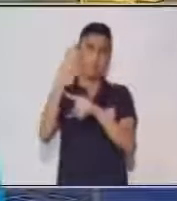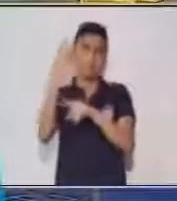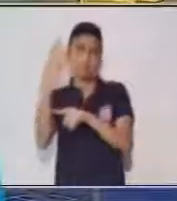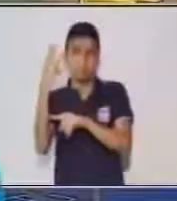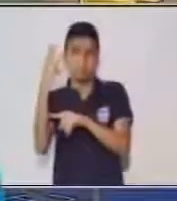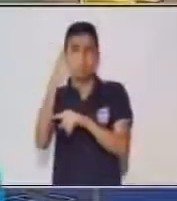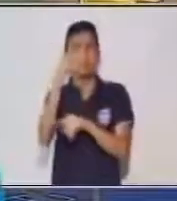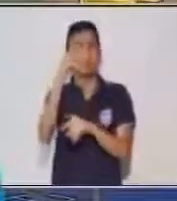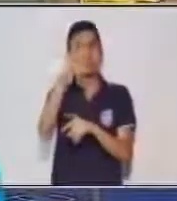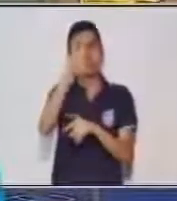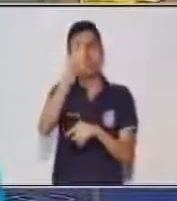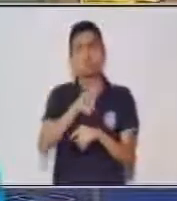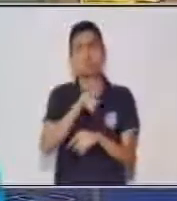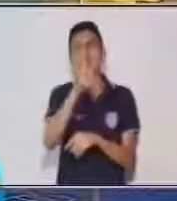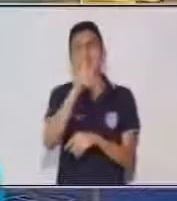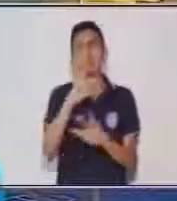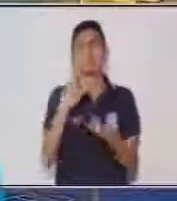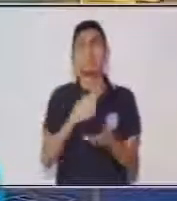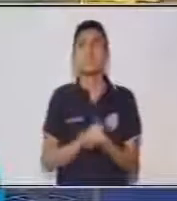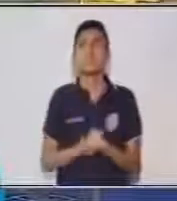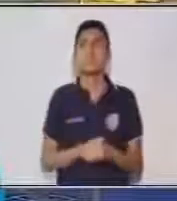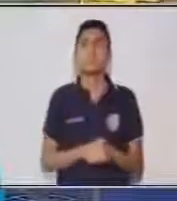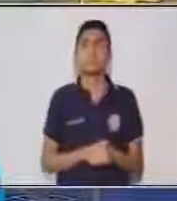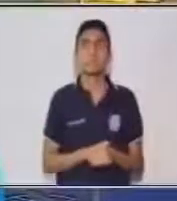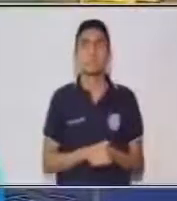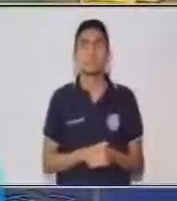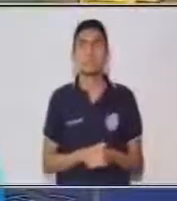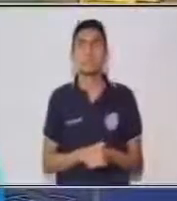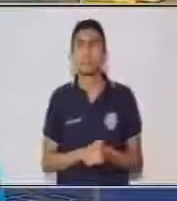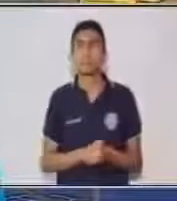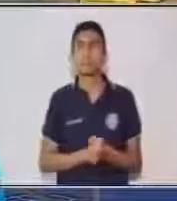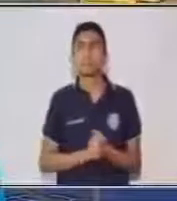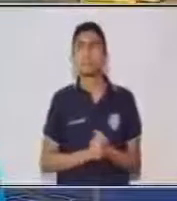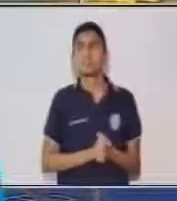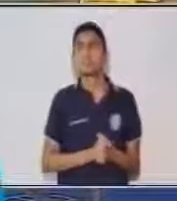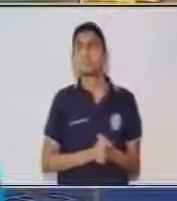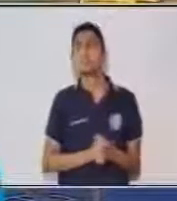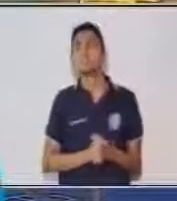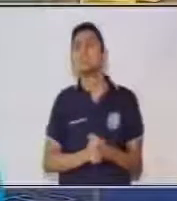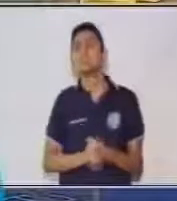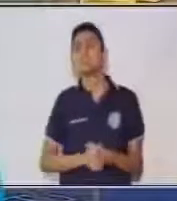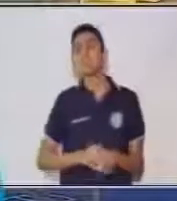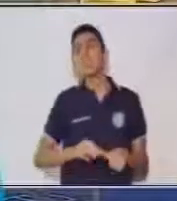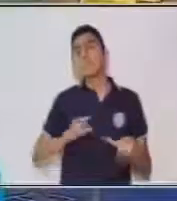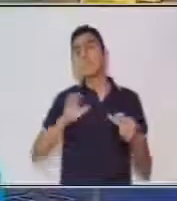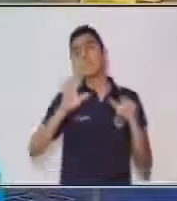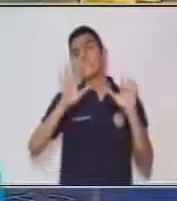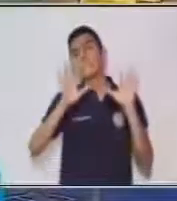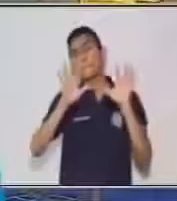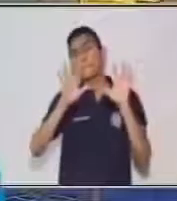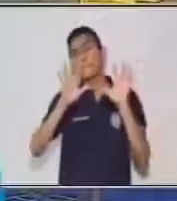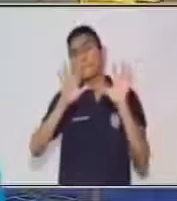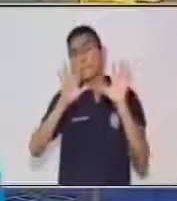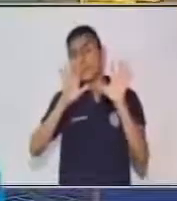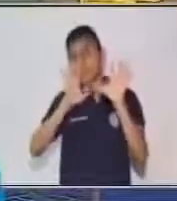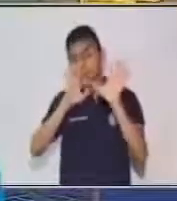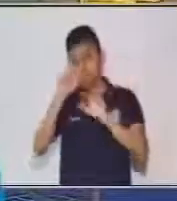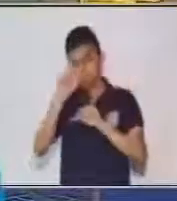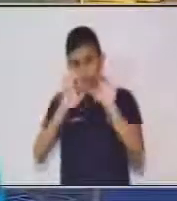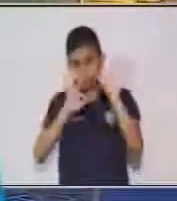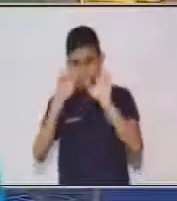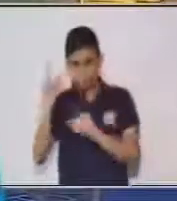vamos a tener el número ochenta y uno. Y por último,